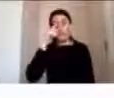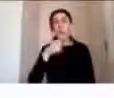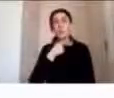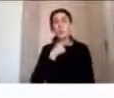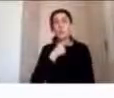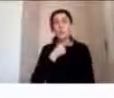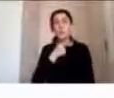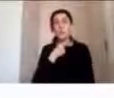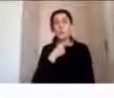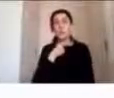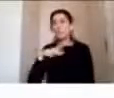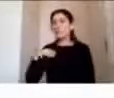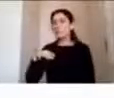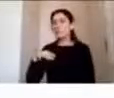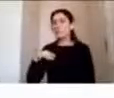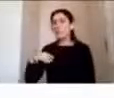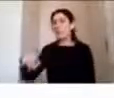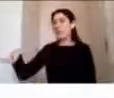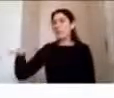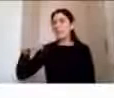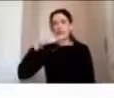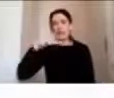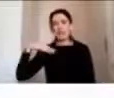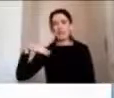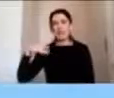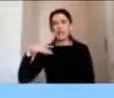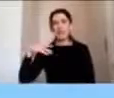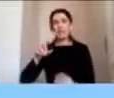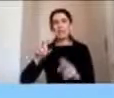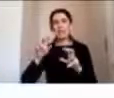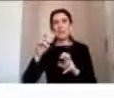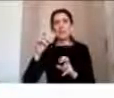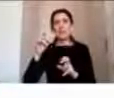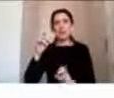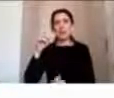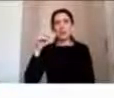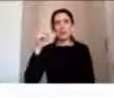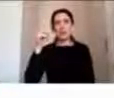grandes rasgos comentarles qué cosas a nivel cognitivo podríamos esperar